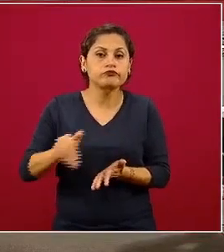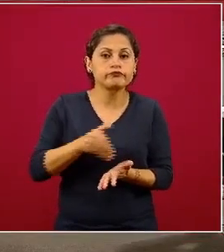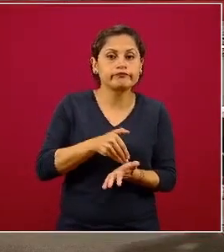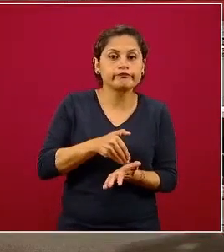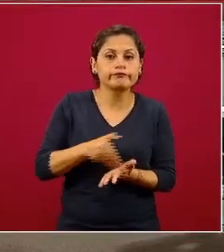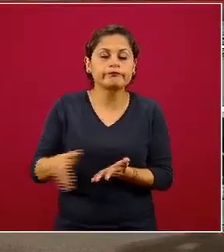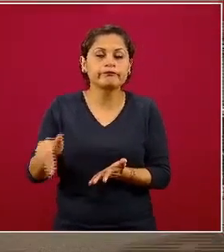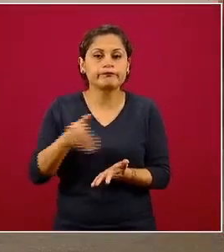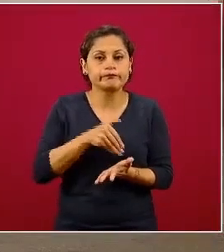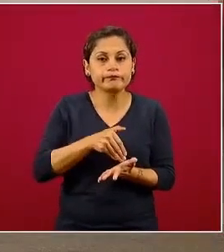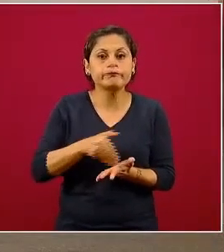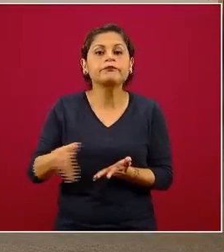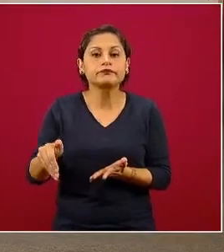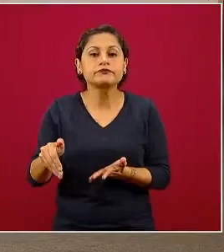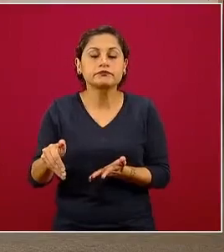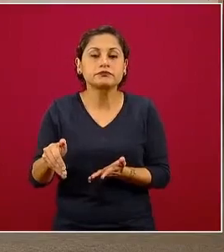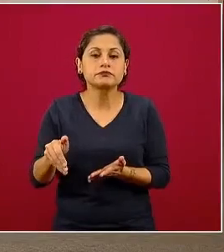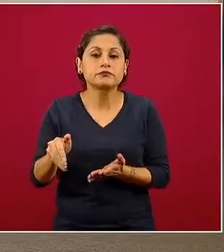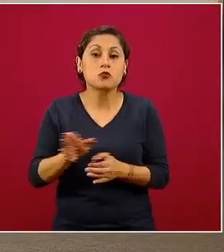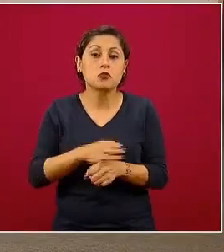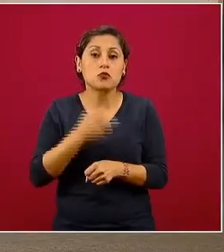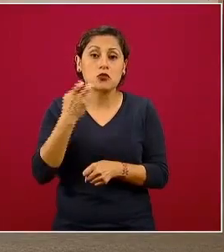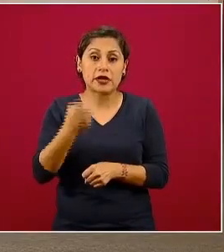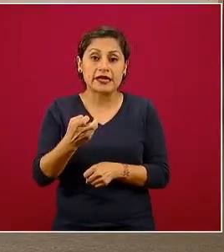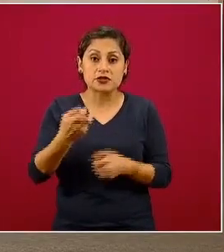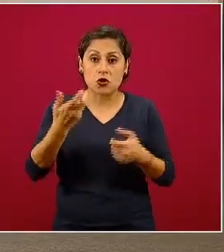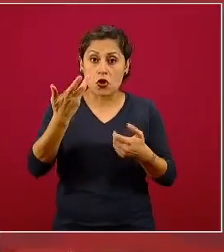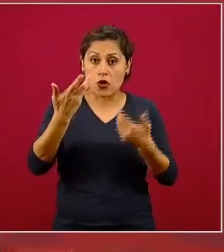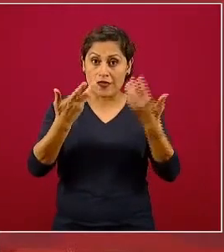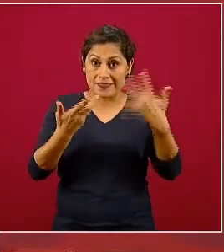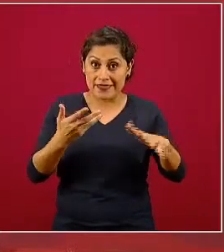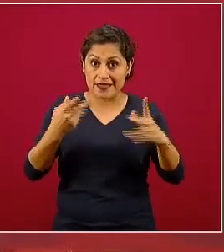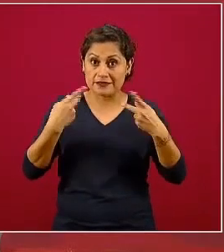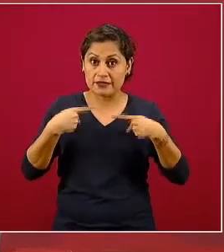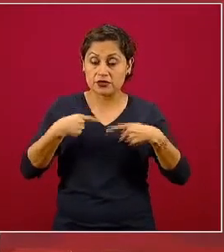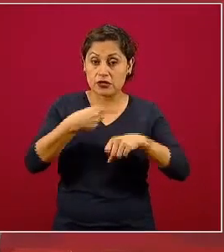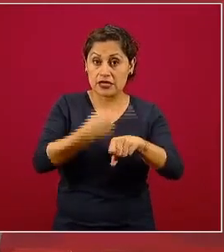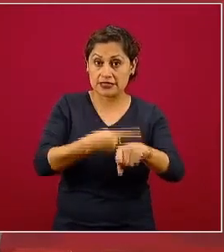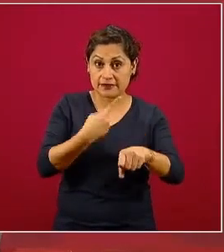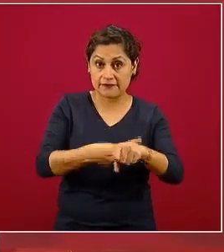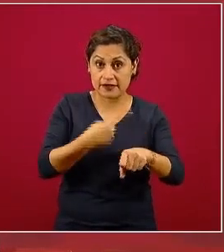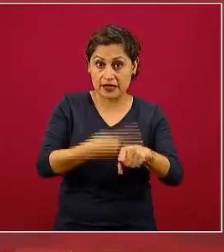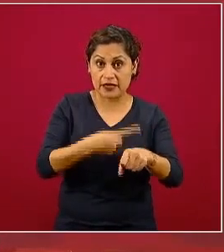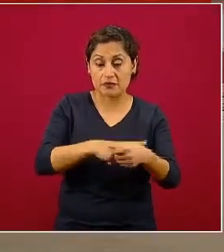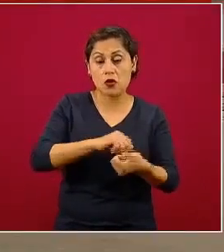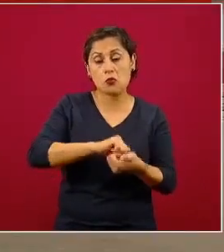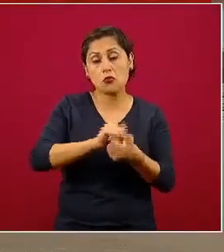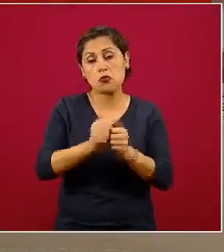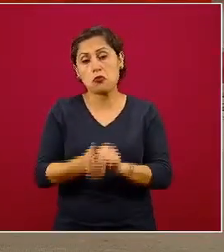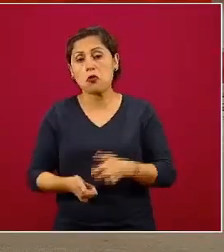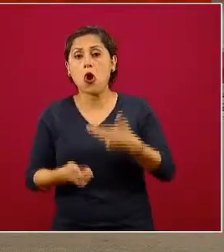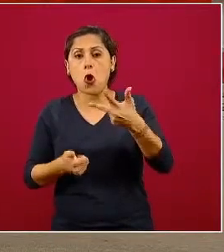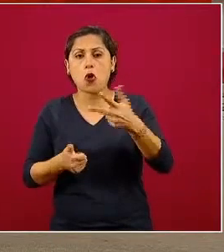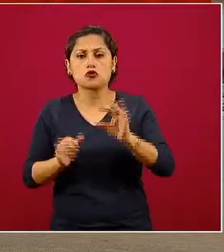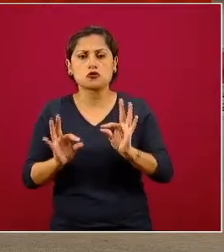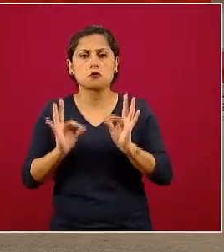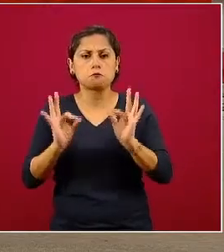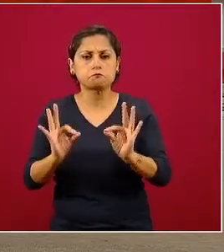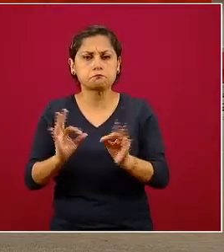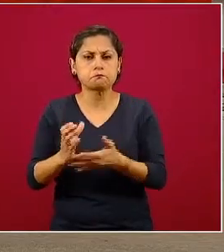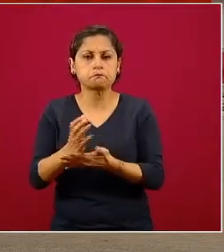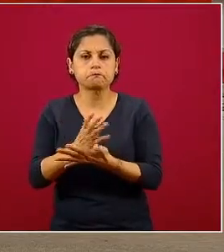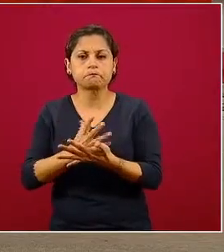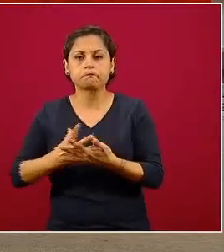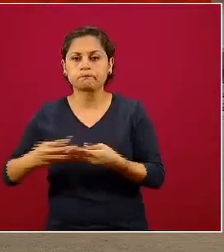manera que ocho de cada diez personas que padezcan COVID se van a curar espontáneamente. En cambio,